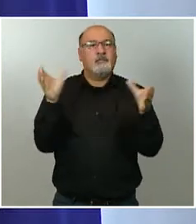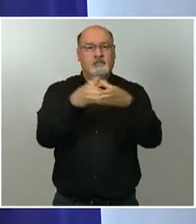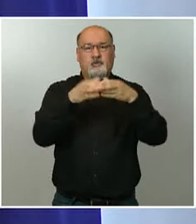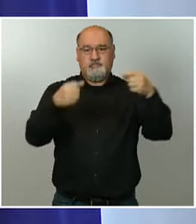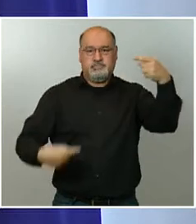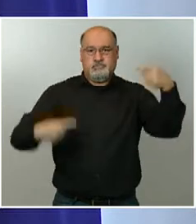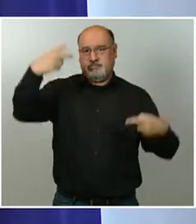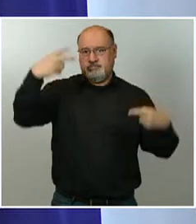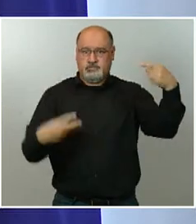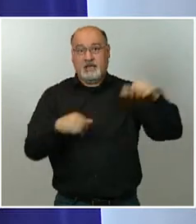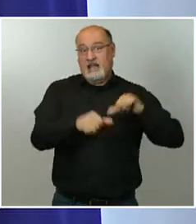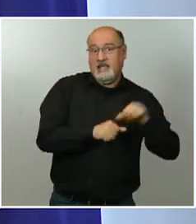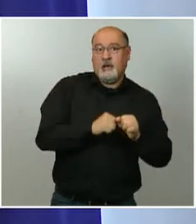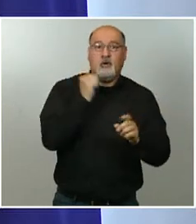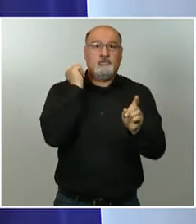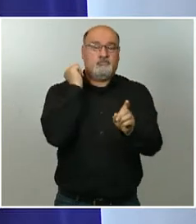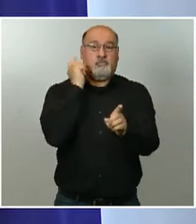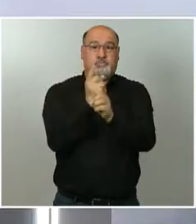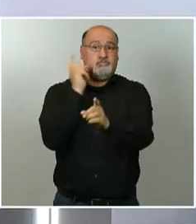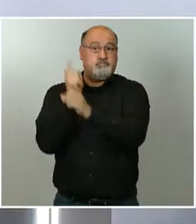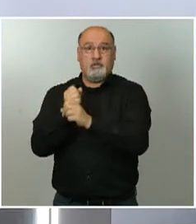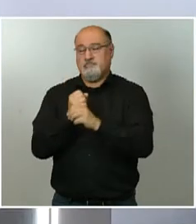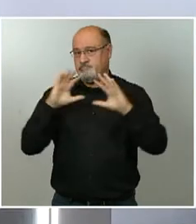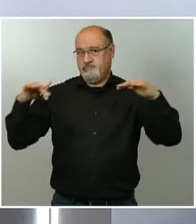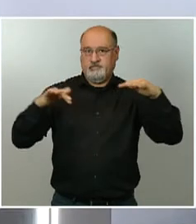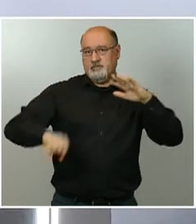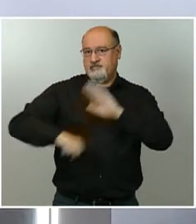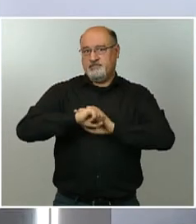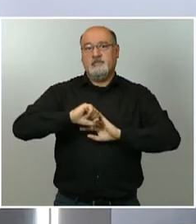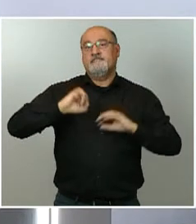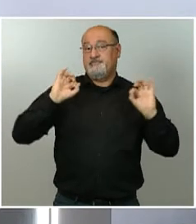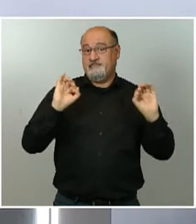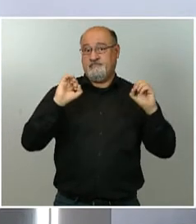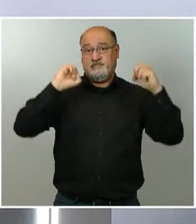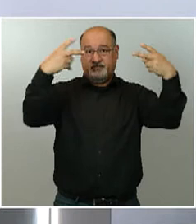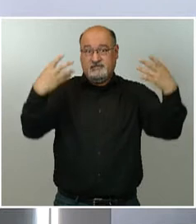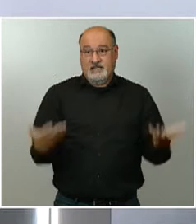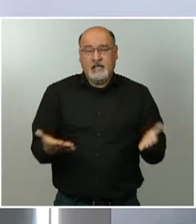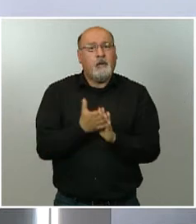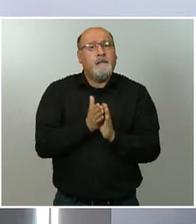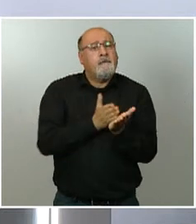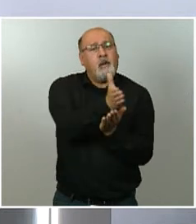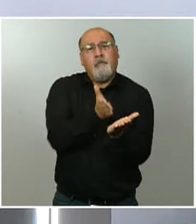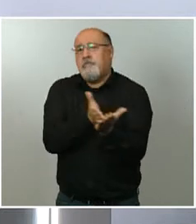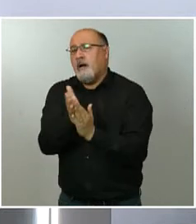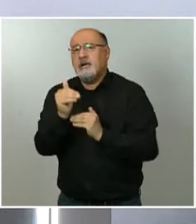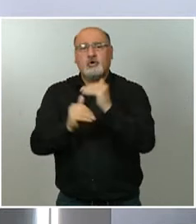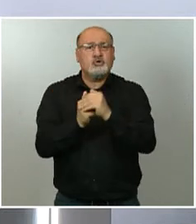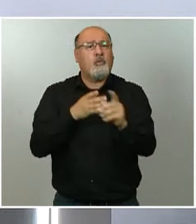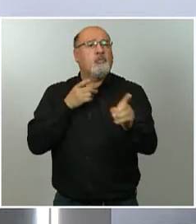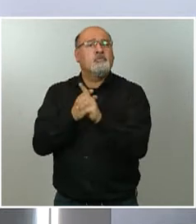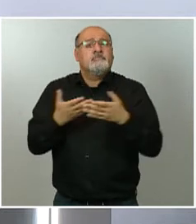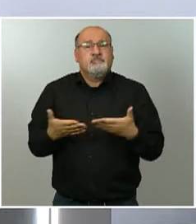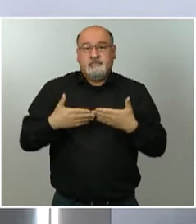dos jornadas, donde también iremos con ese criterio progresivo. Y, en definitiva, se trata de que podamos tener público,